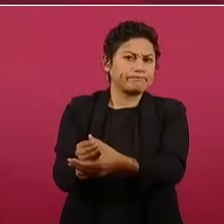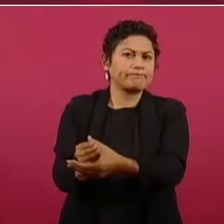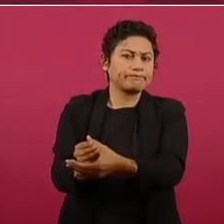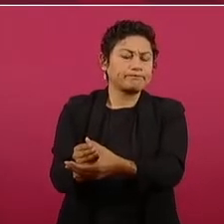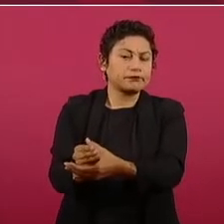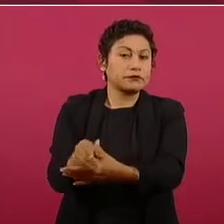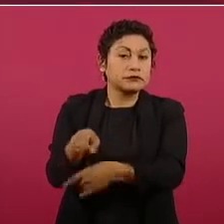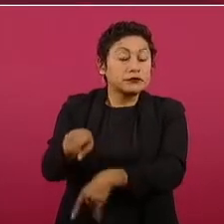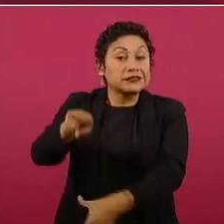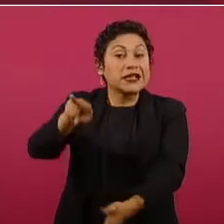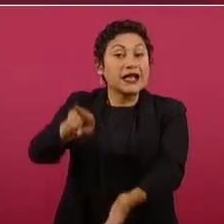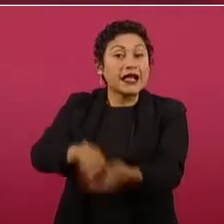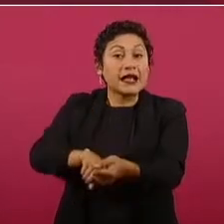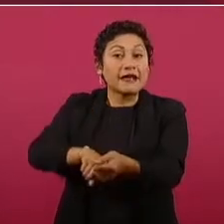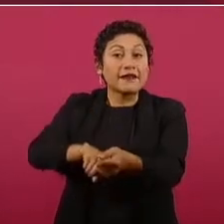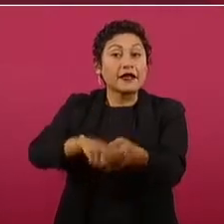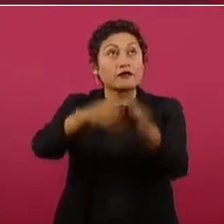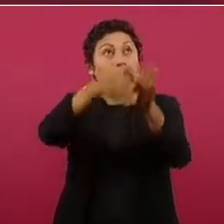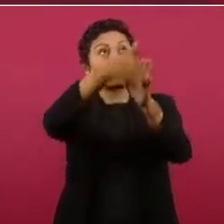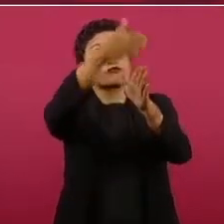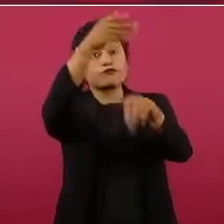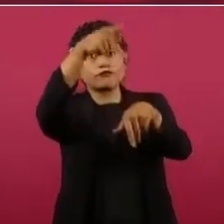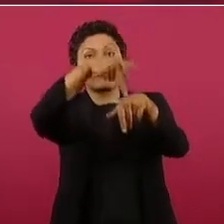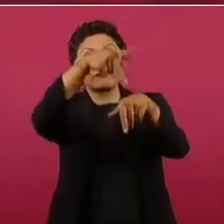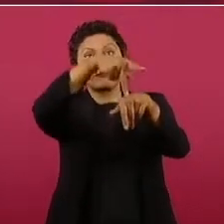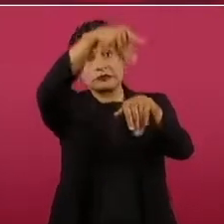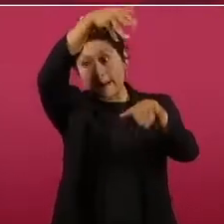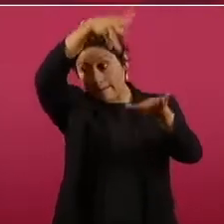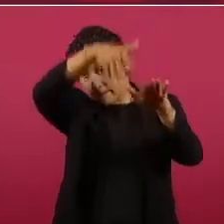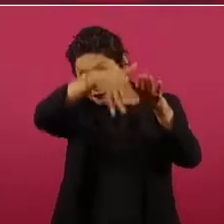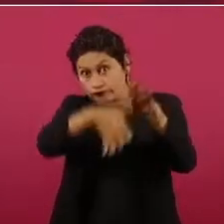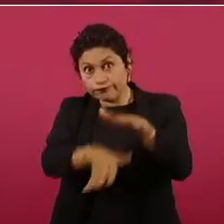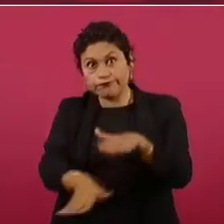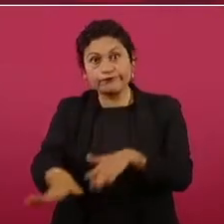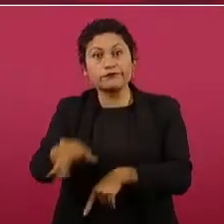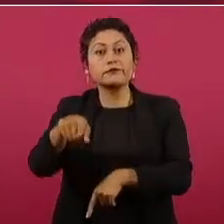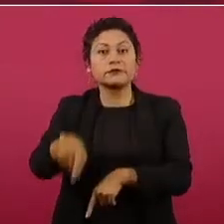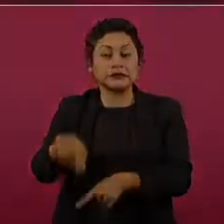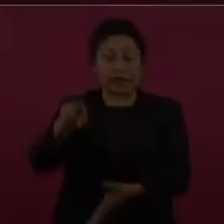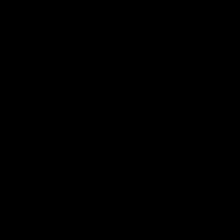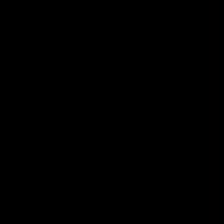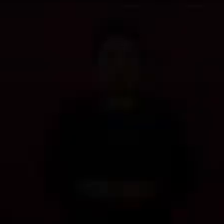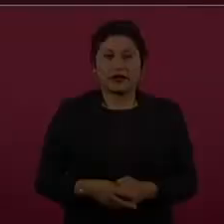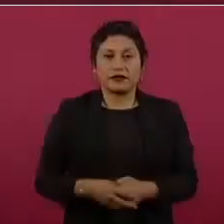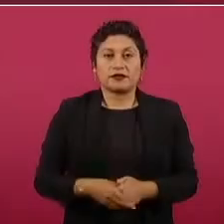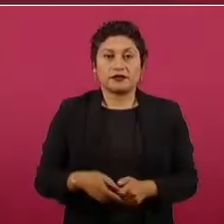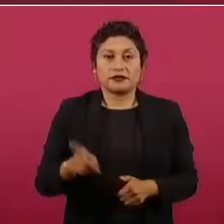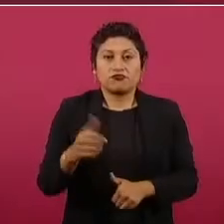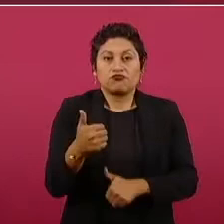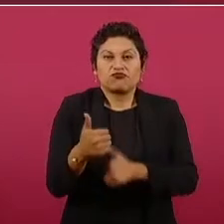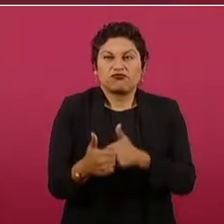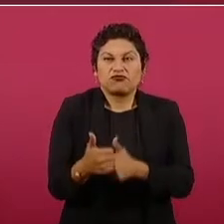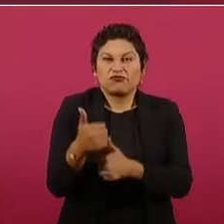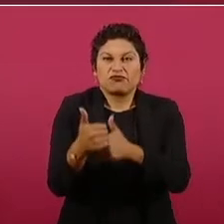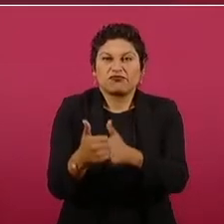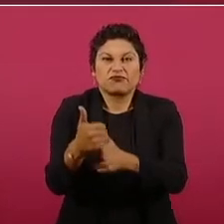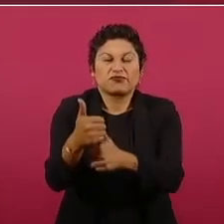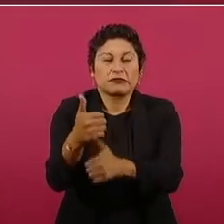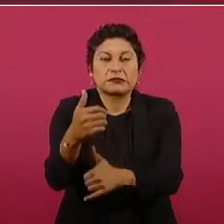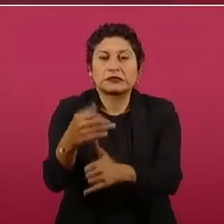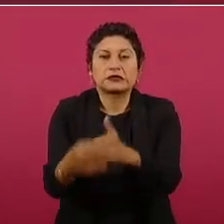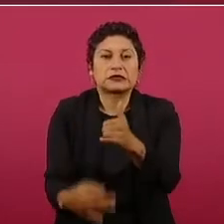Se trabaja en conjunto con las autoridades cubanas para apagar el incendio. Por eso fue el